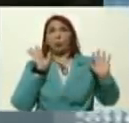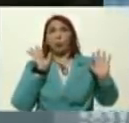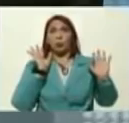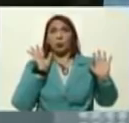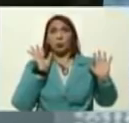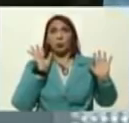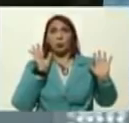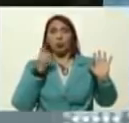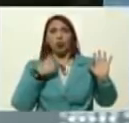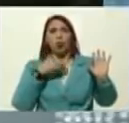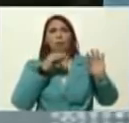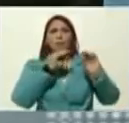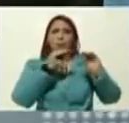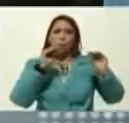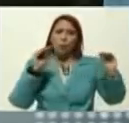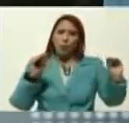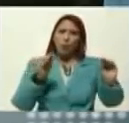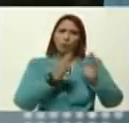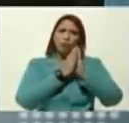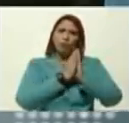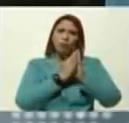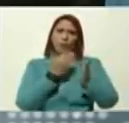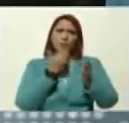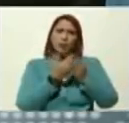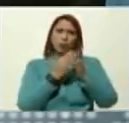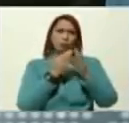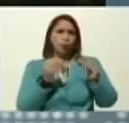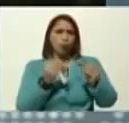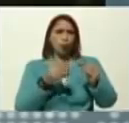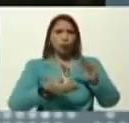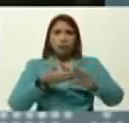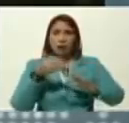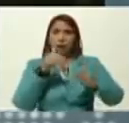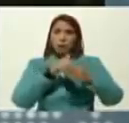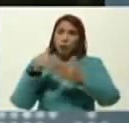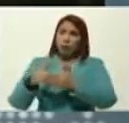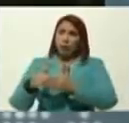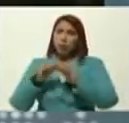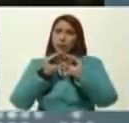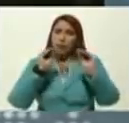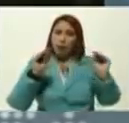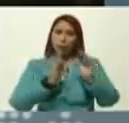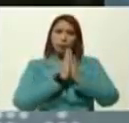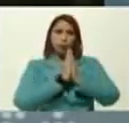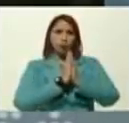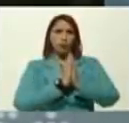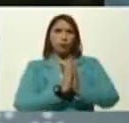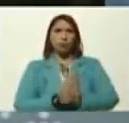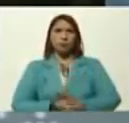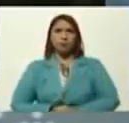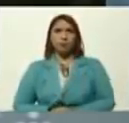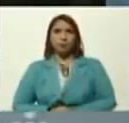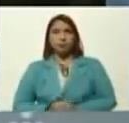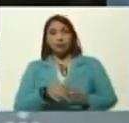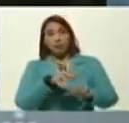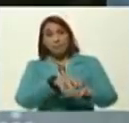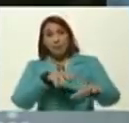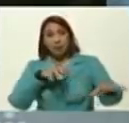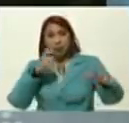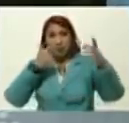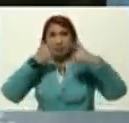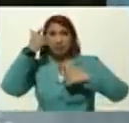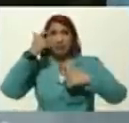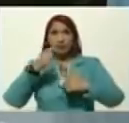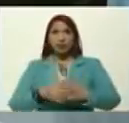yo le pido, a todos, que salgan a votar, es mi llamado central, a la mayoría chavista,